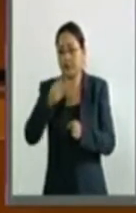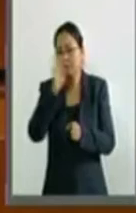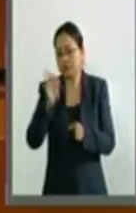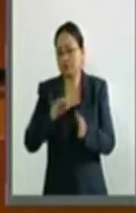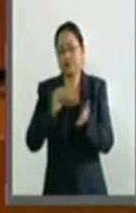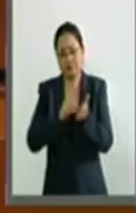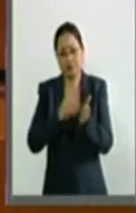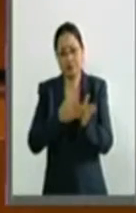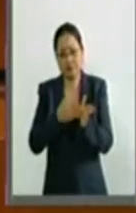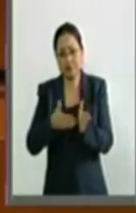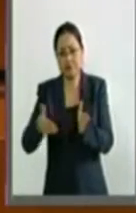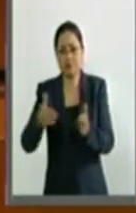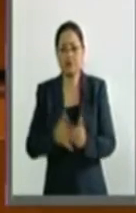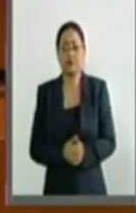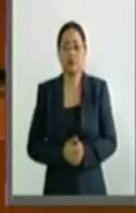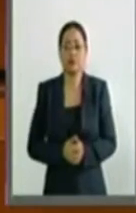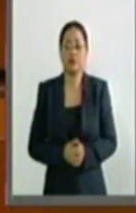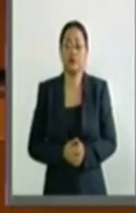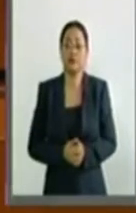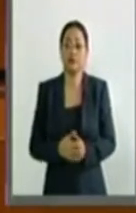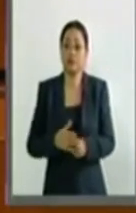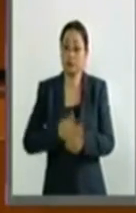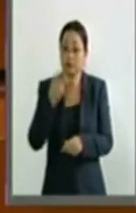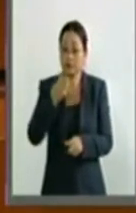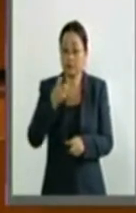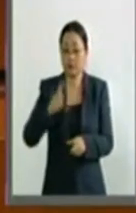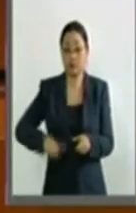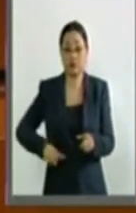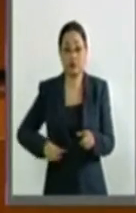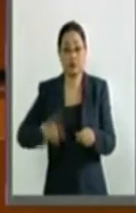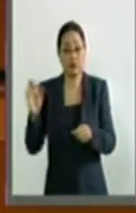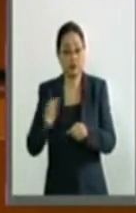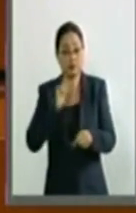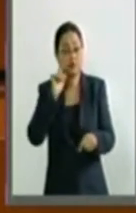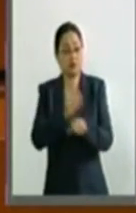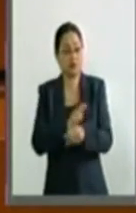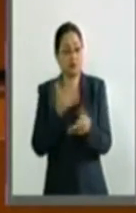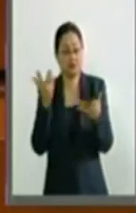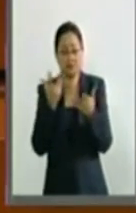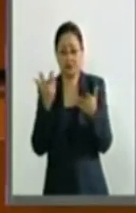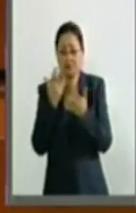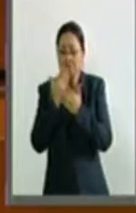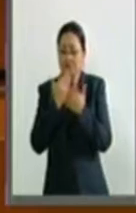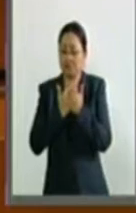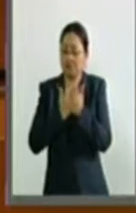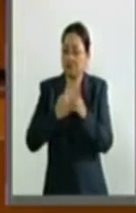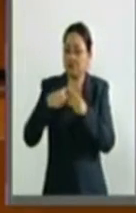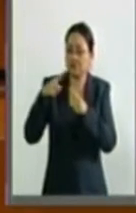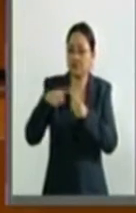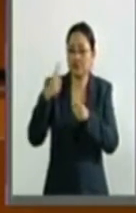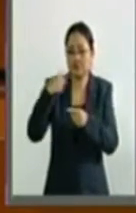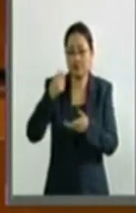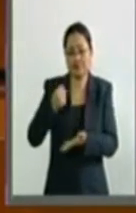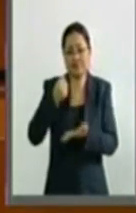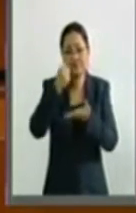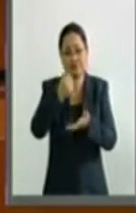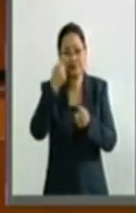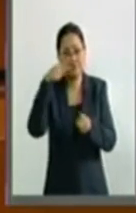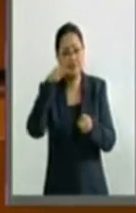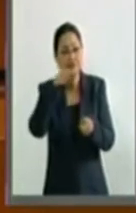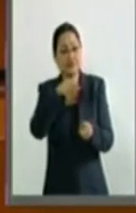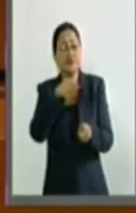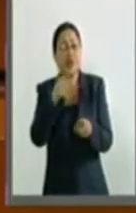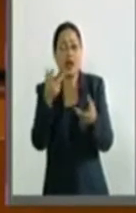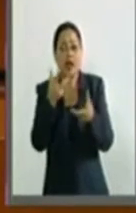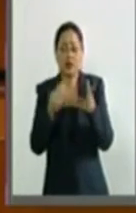En ese sentido, el gobierno federal ha realizado importantes esfuerzos y destinado recursos para